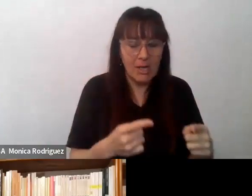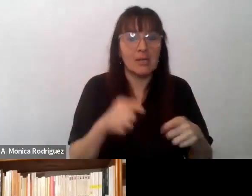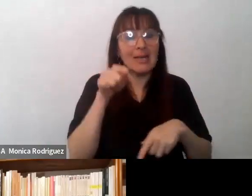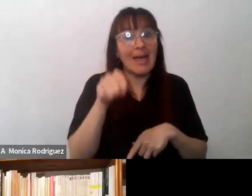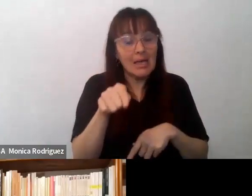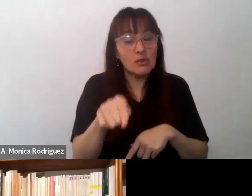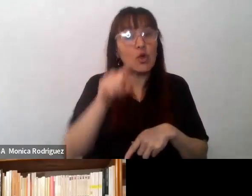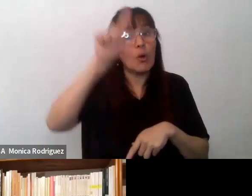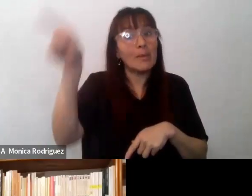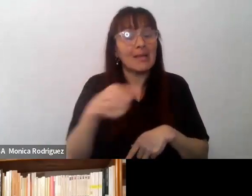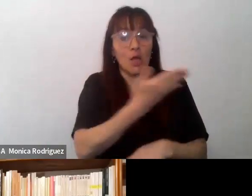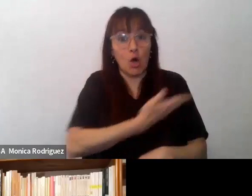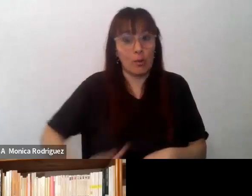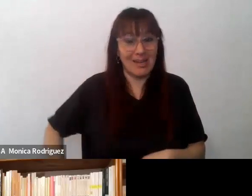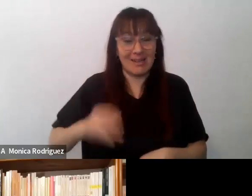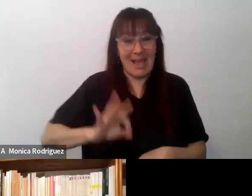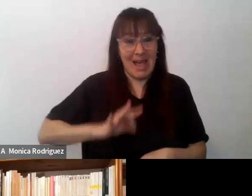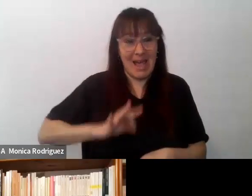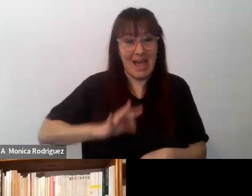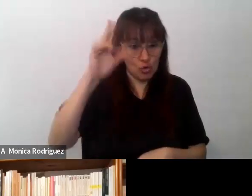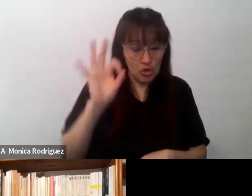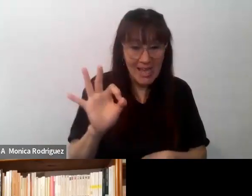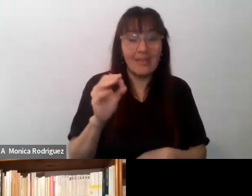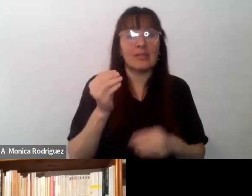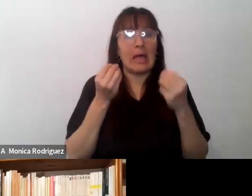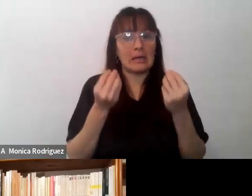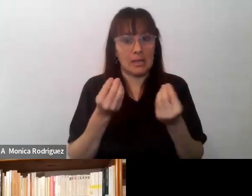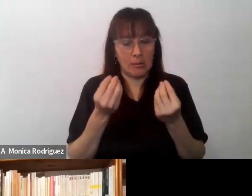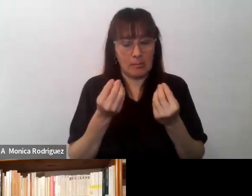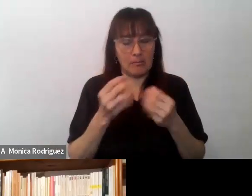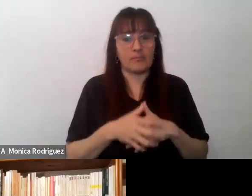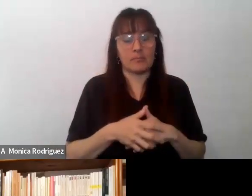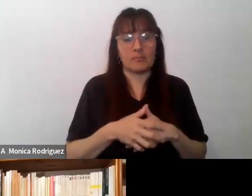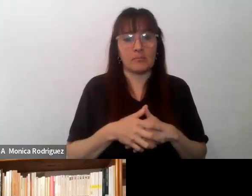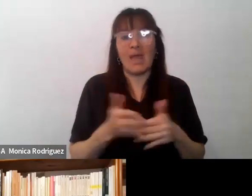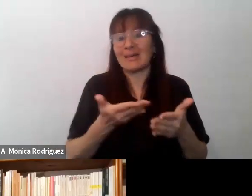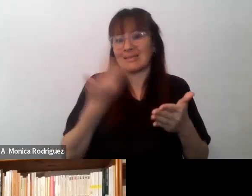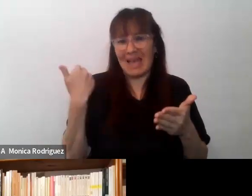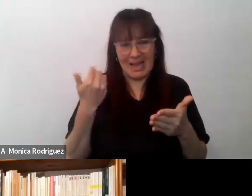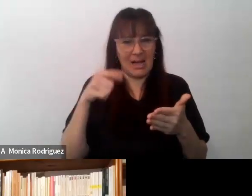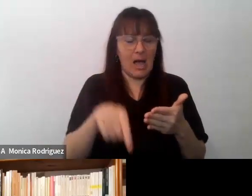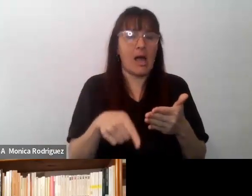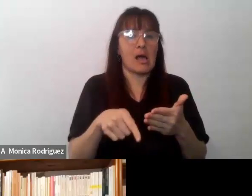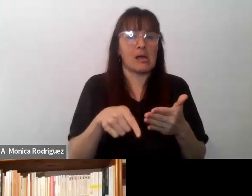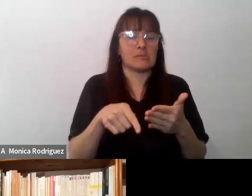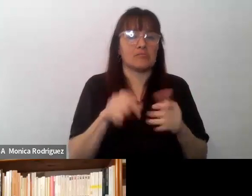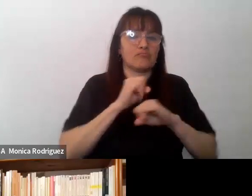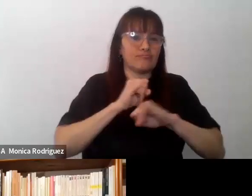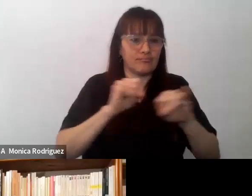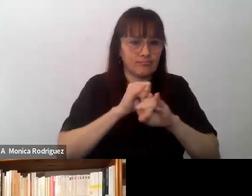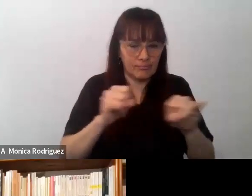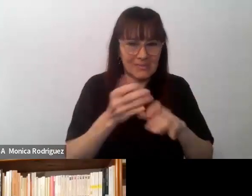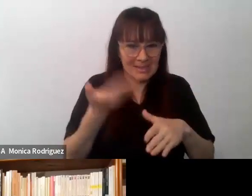que empujó al gobierno en los años 80 intenta a sacar todos esos circulares y